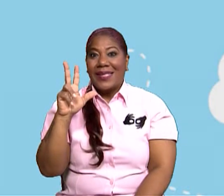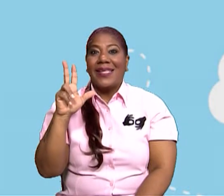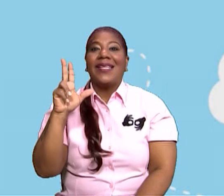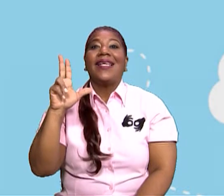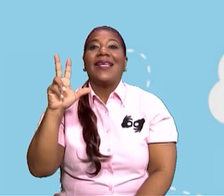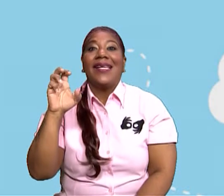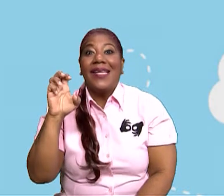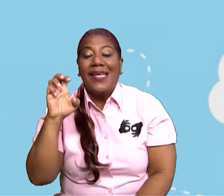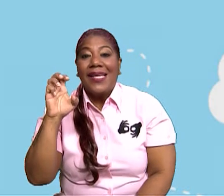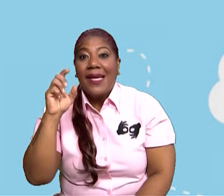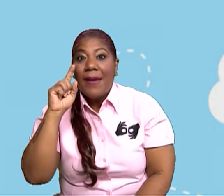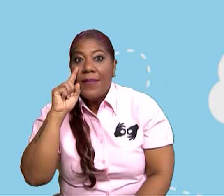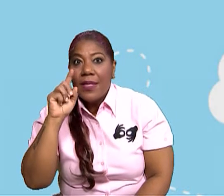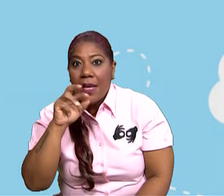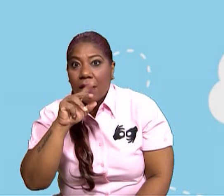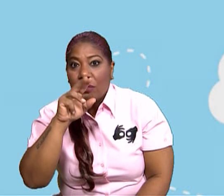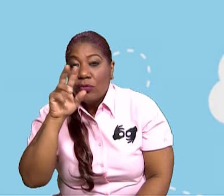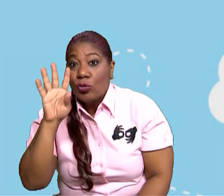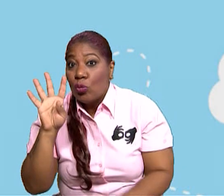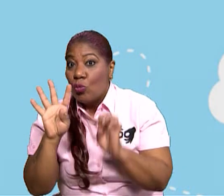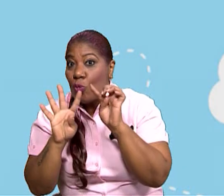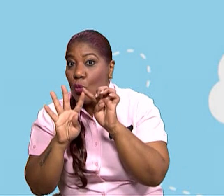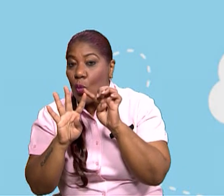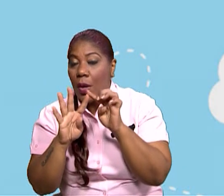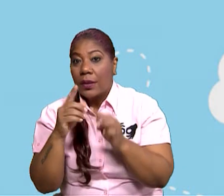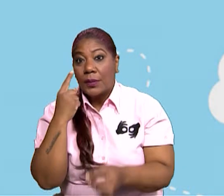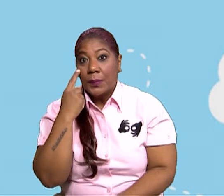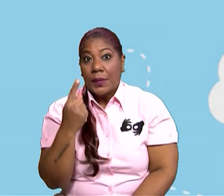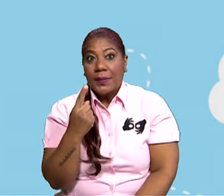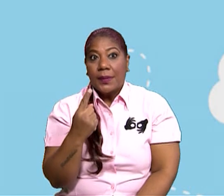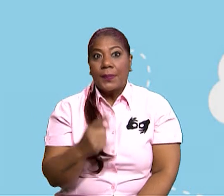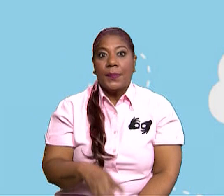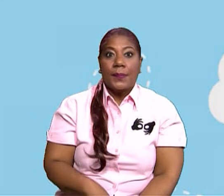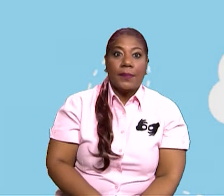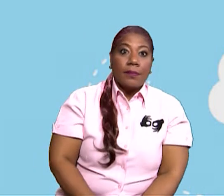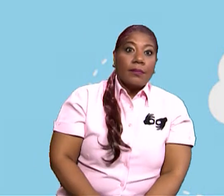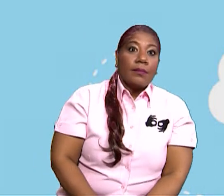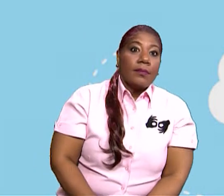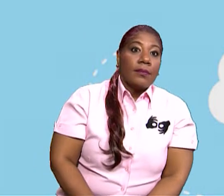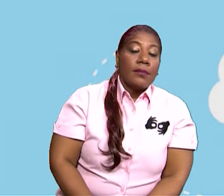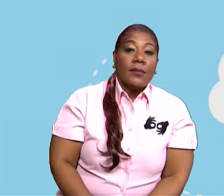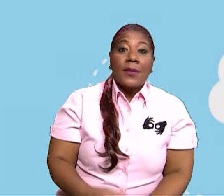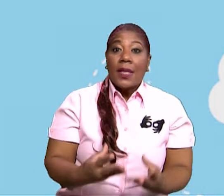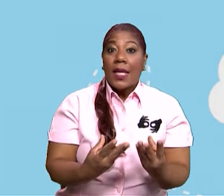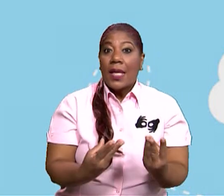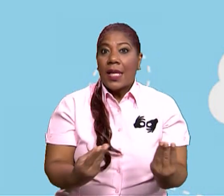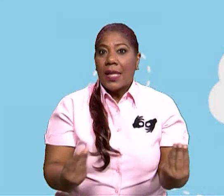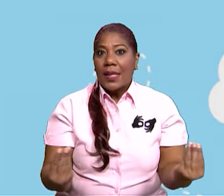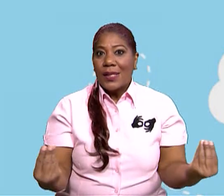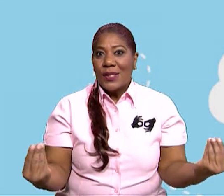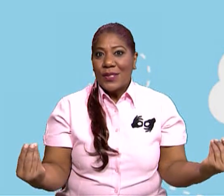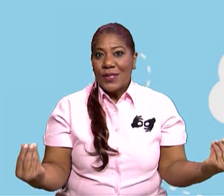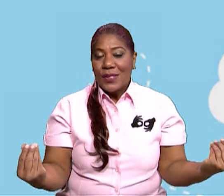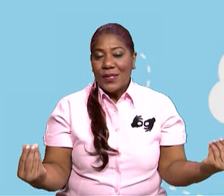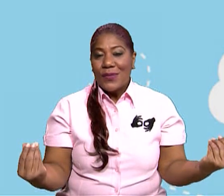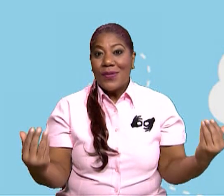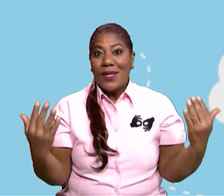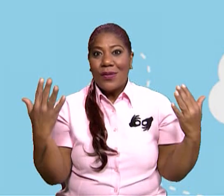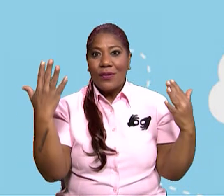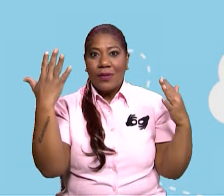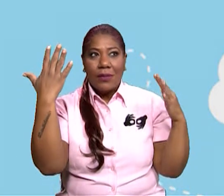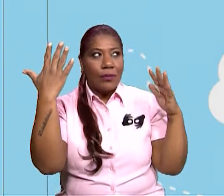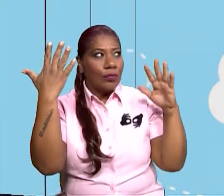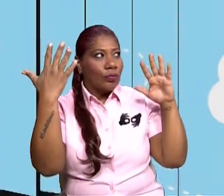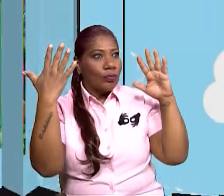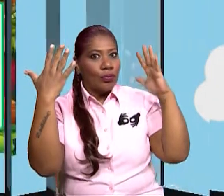Estrellita de... Conéctate. Ahí va, buscando. Y llega al suelo. El suelo del bosque. Vamos